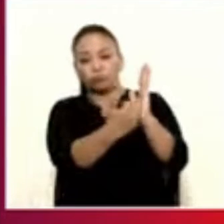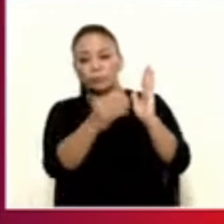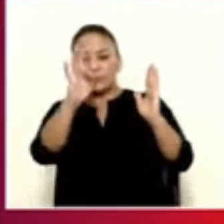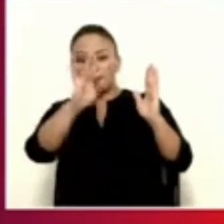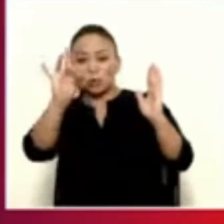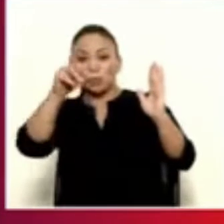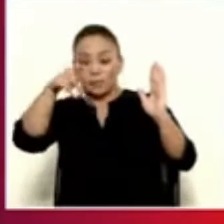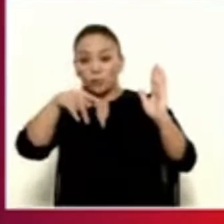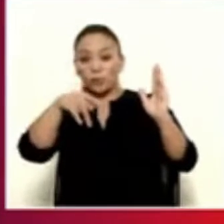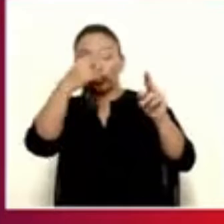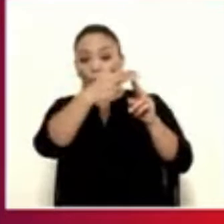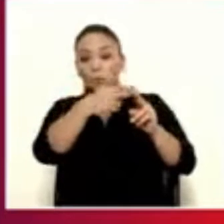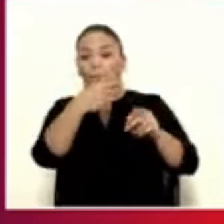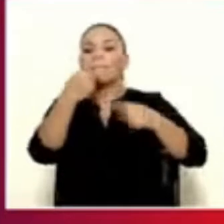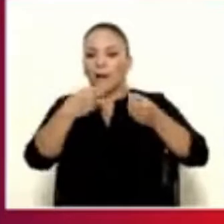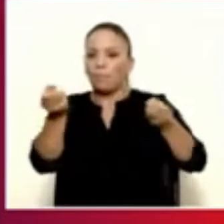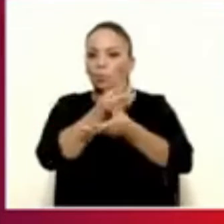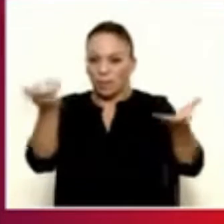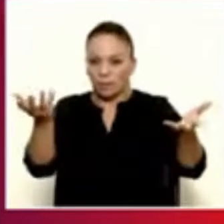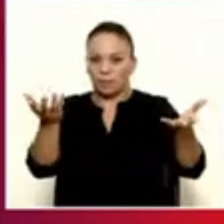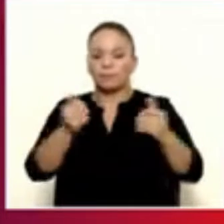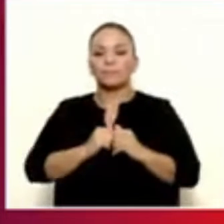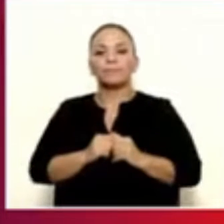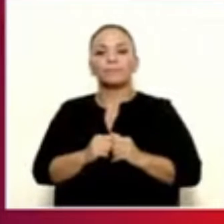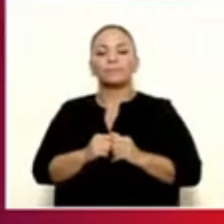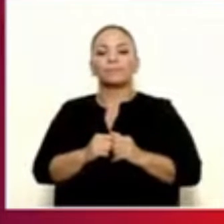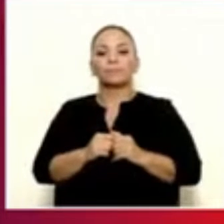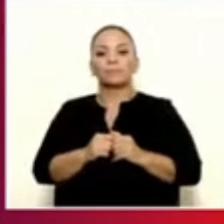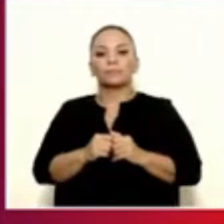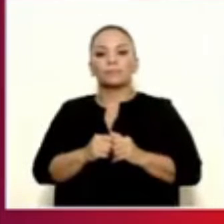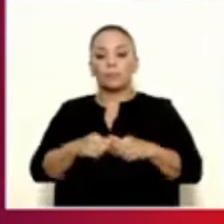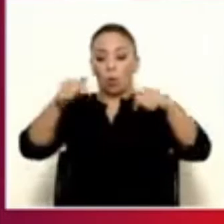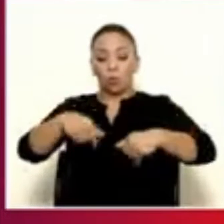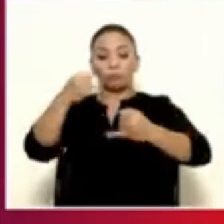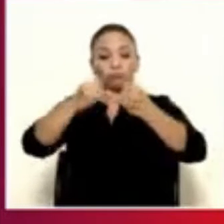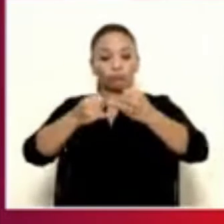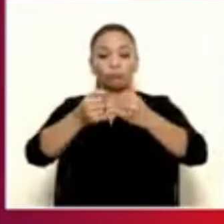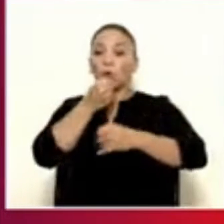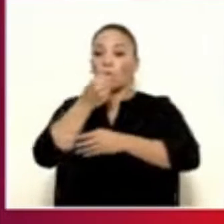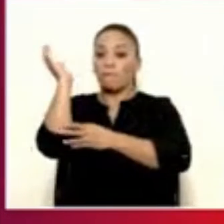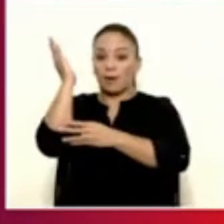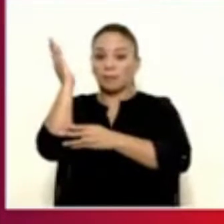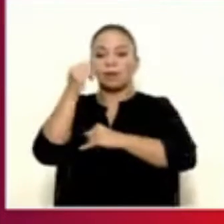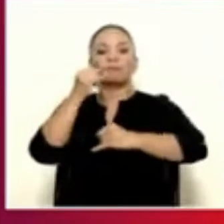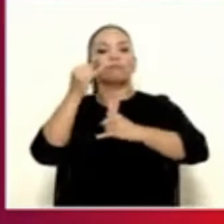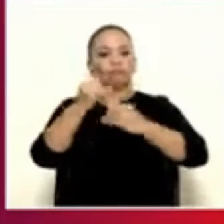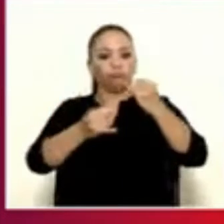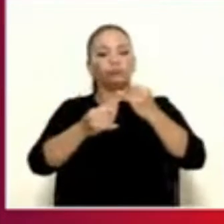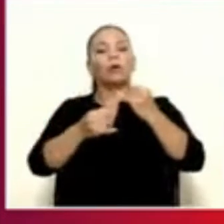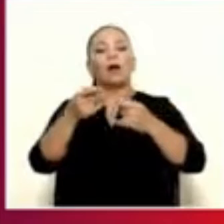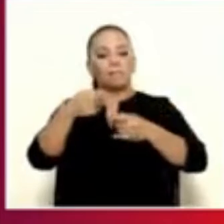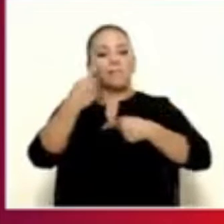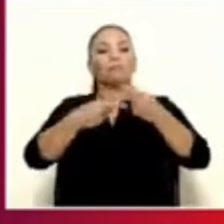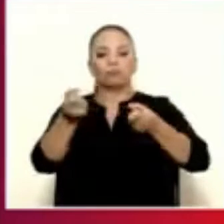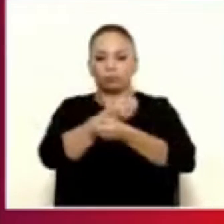cuyos nombres se publicarán una vez que terminemos la conferencia de prensa, ya que son 78 y no se los voy a